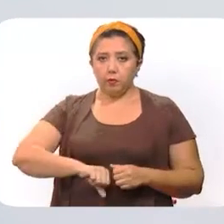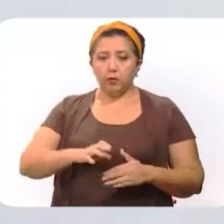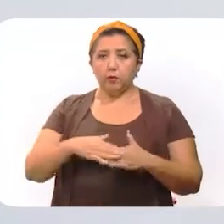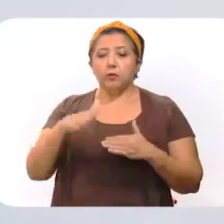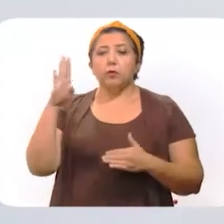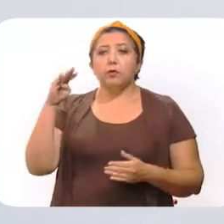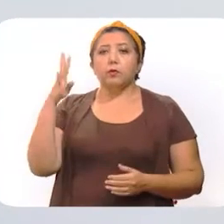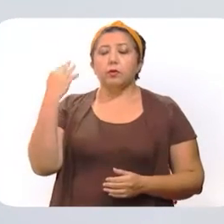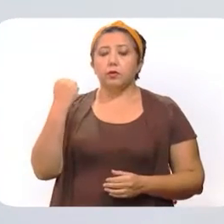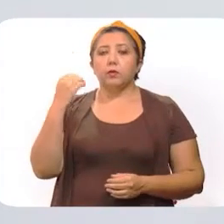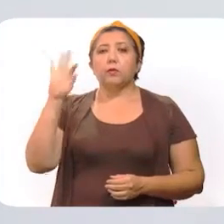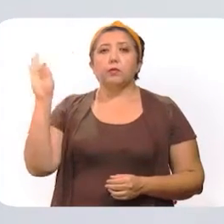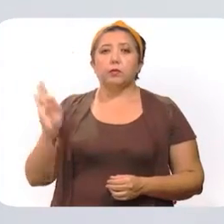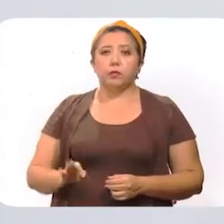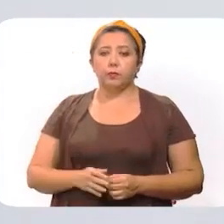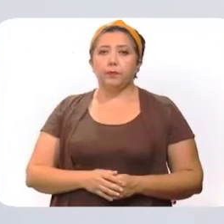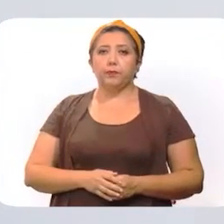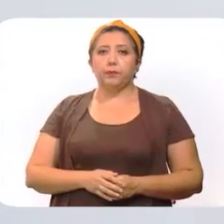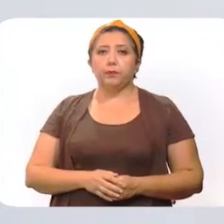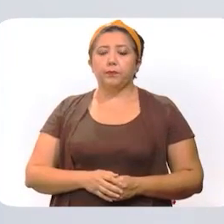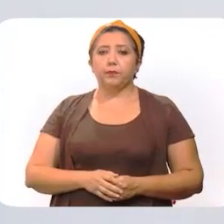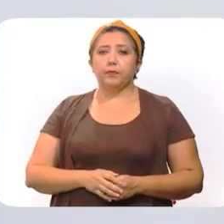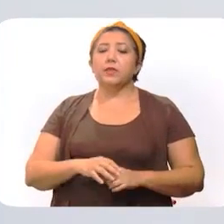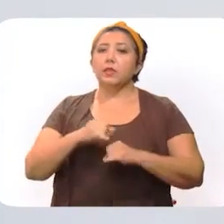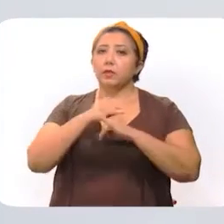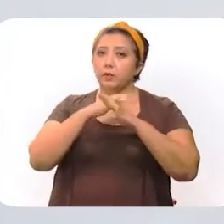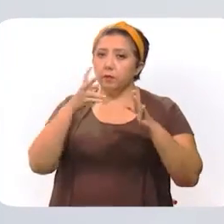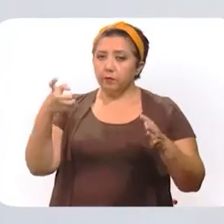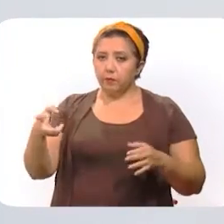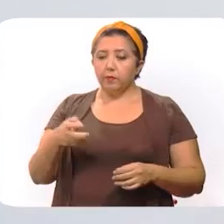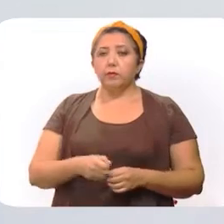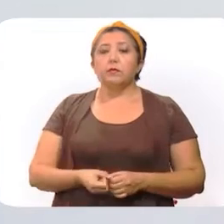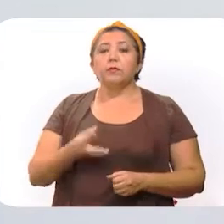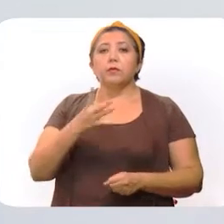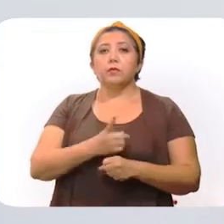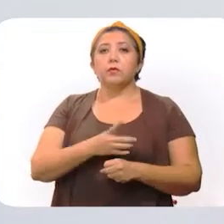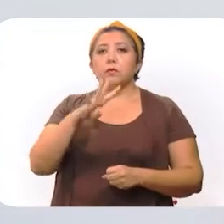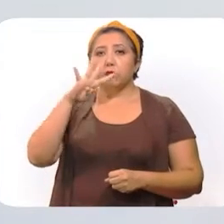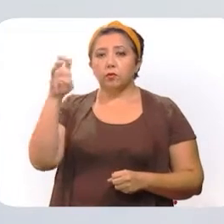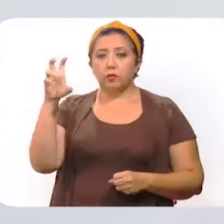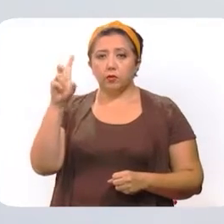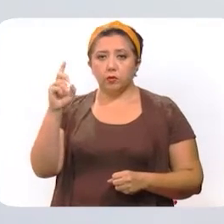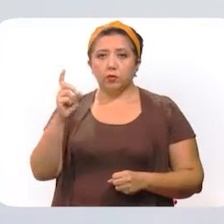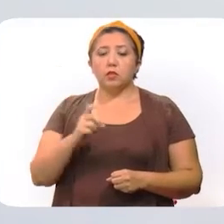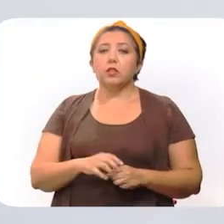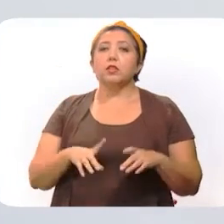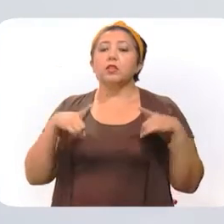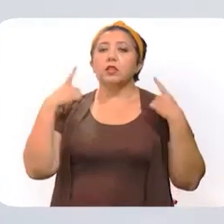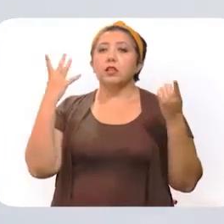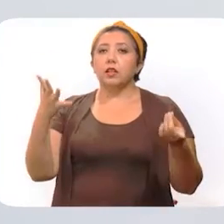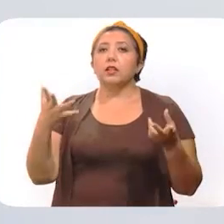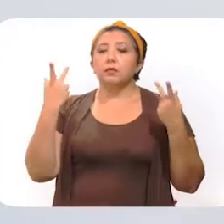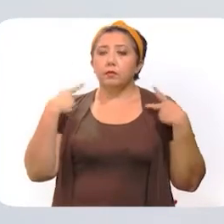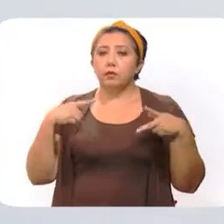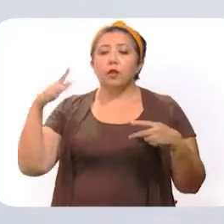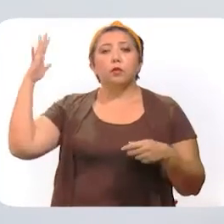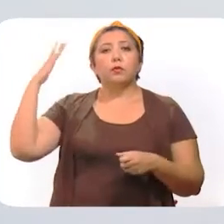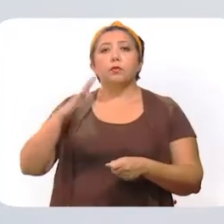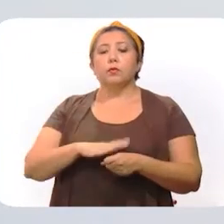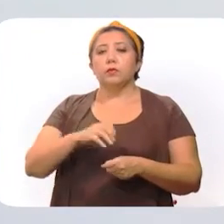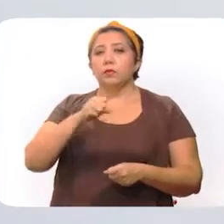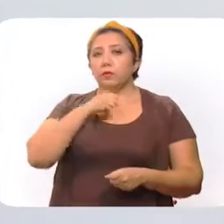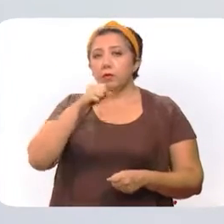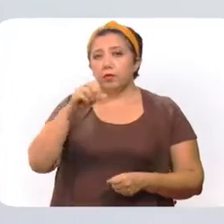el avance es del 99%. Se informa que de este lote 430 dosis serán destinadas a la población de adultos